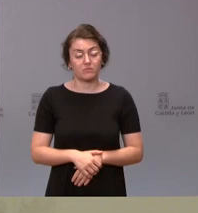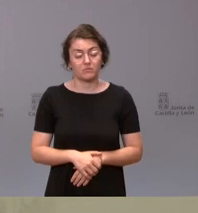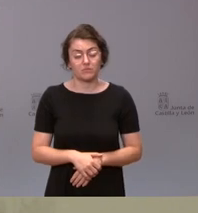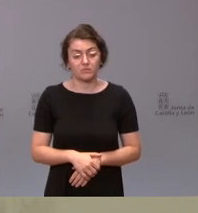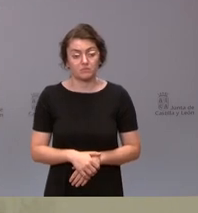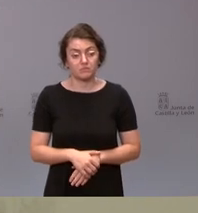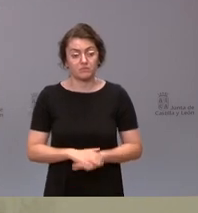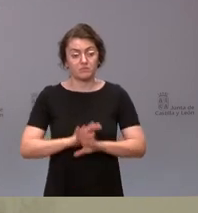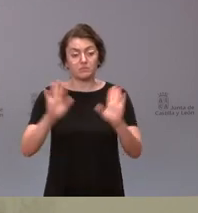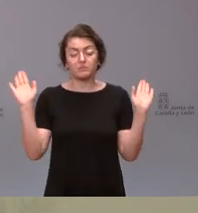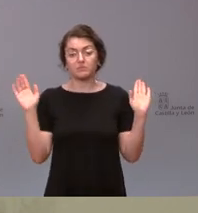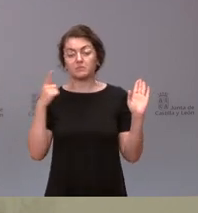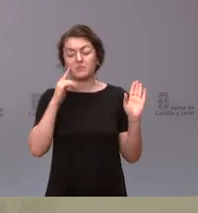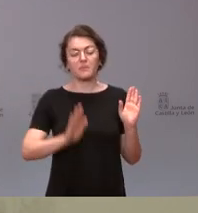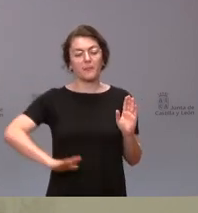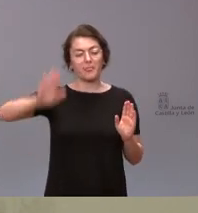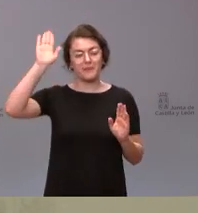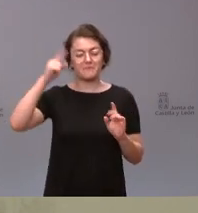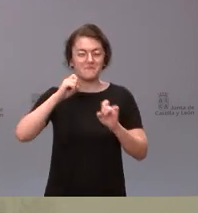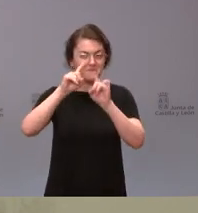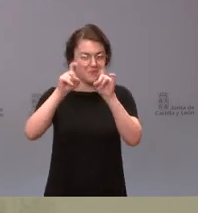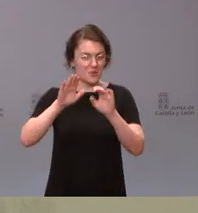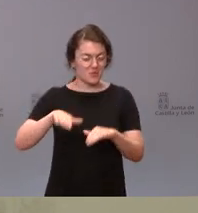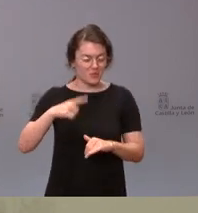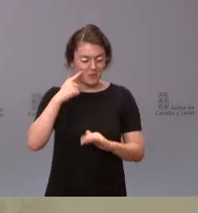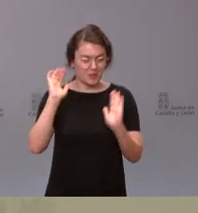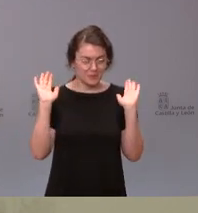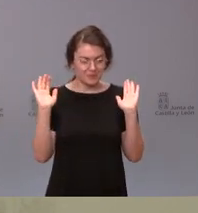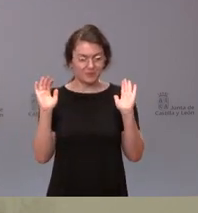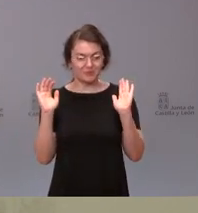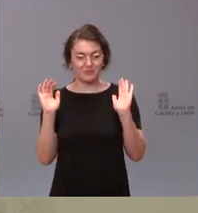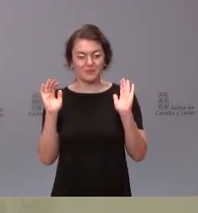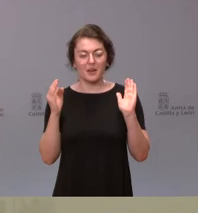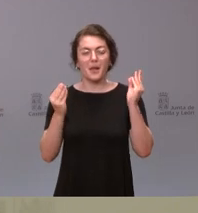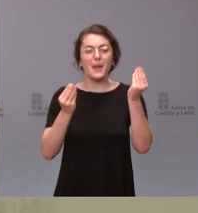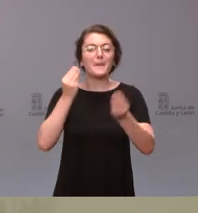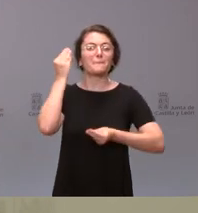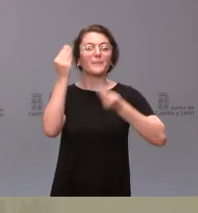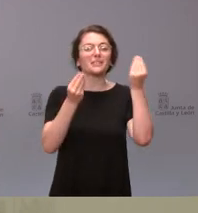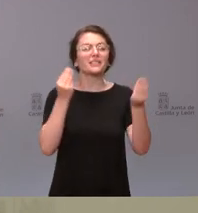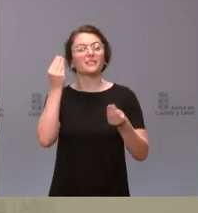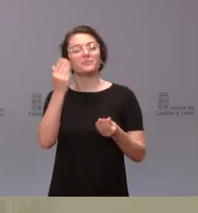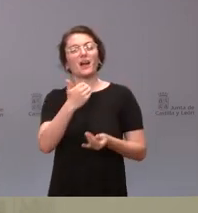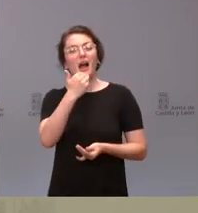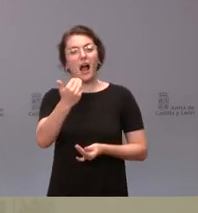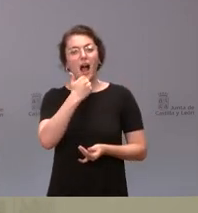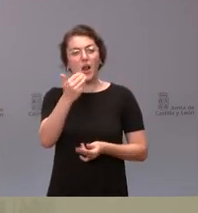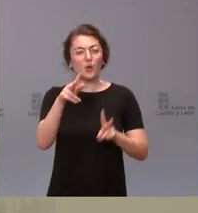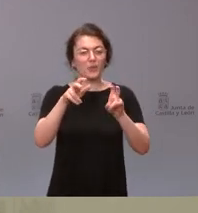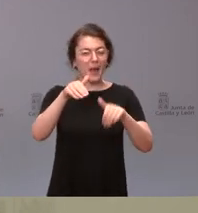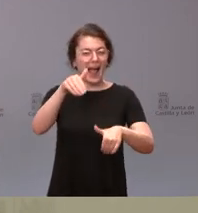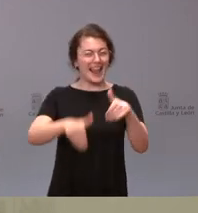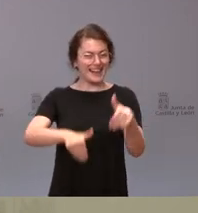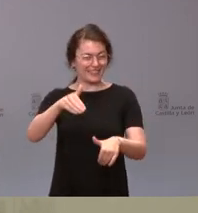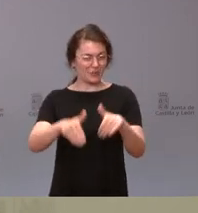Bueno, sí, una última. que ¿cree que tiene algún componente electoral el anuncio realizado